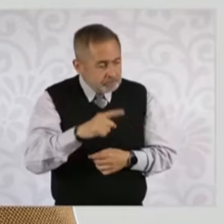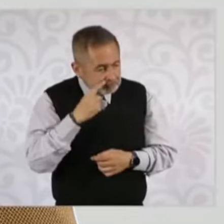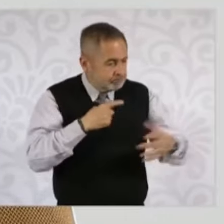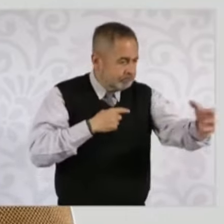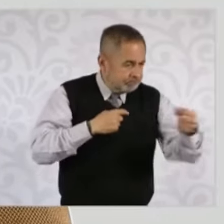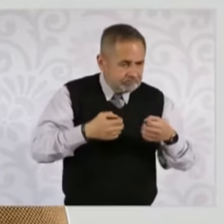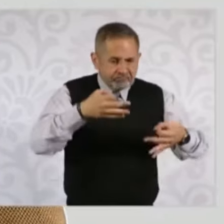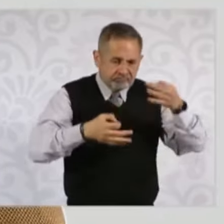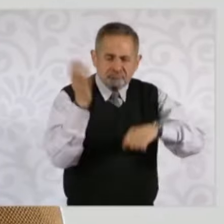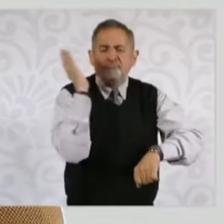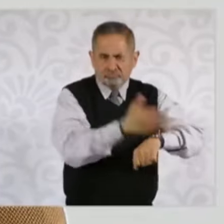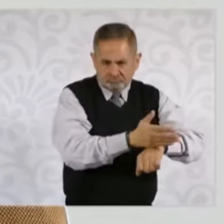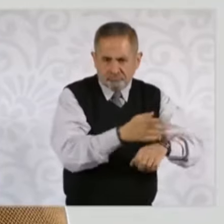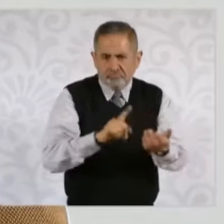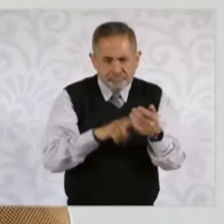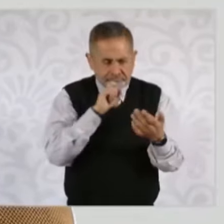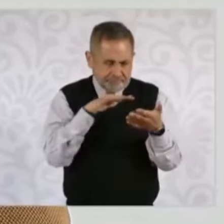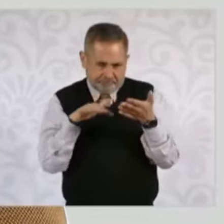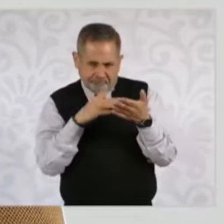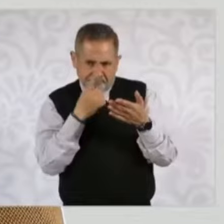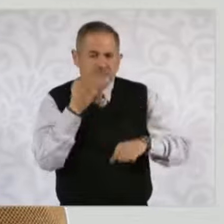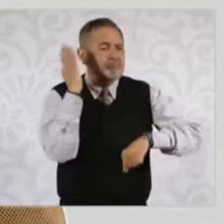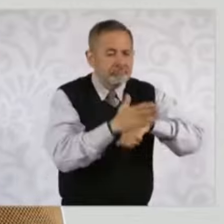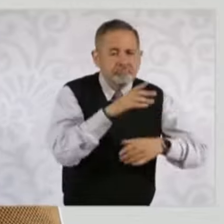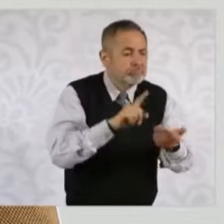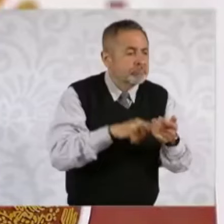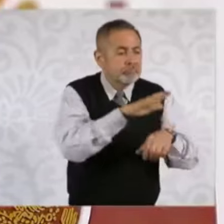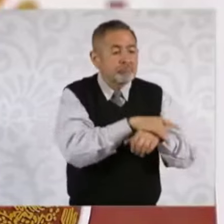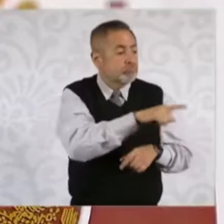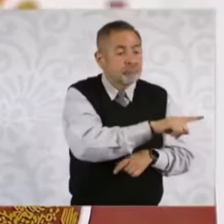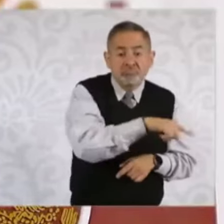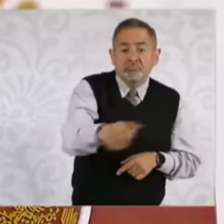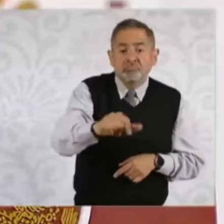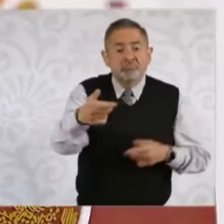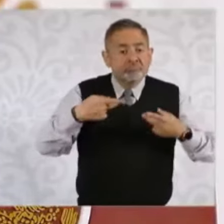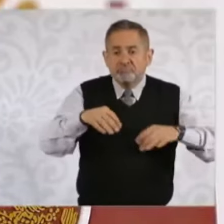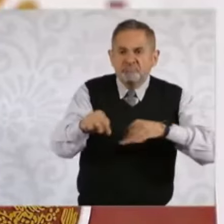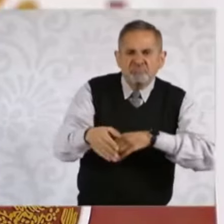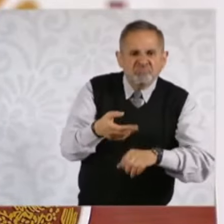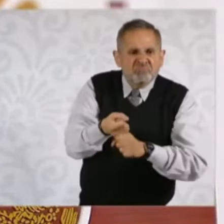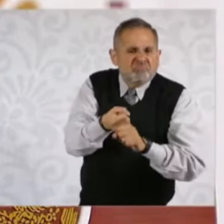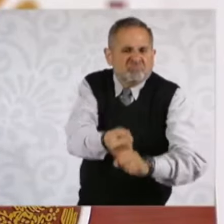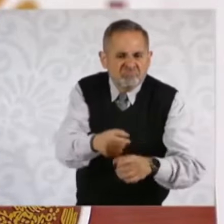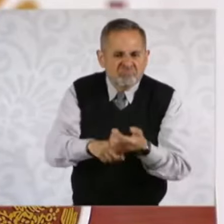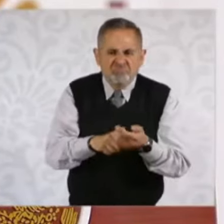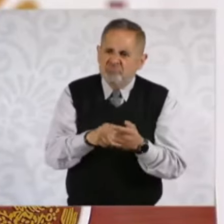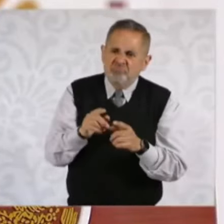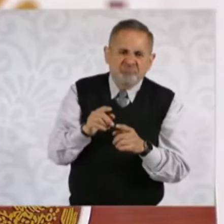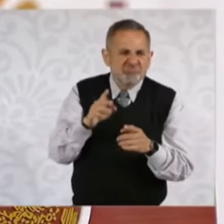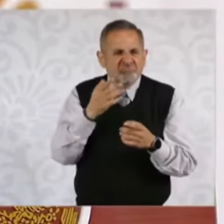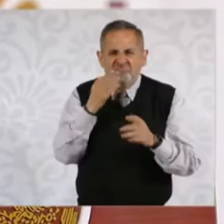procedimiento disciplinario, dice aquí, por conductas como hostigamiento laboral, derivado de malos tratos,